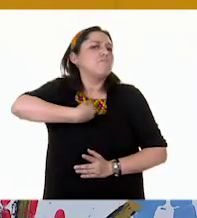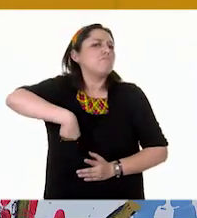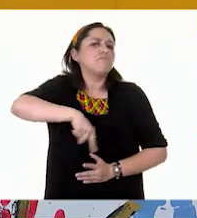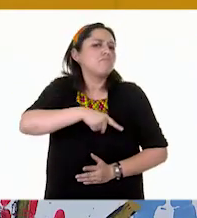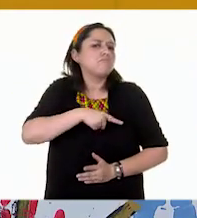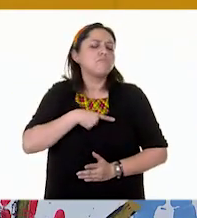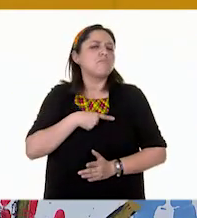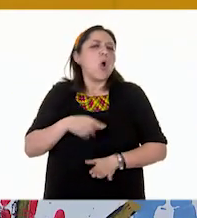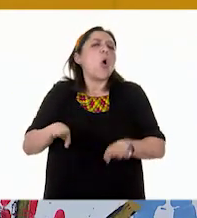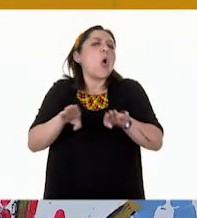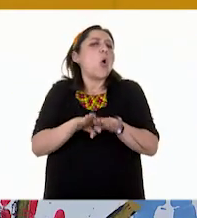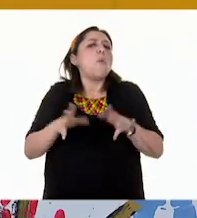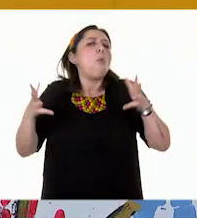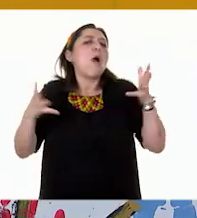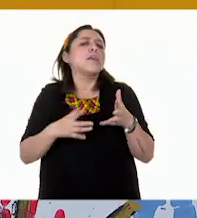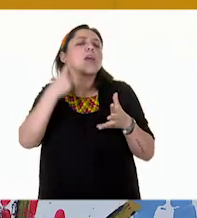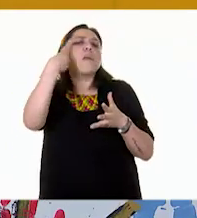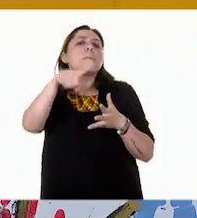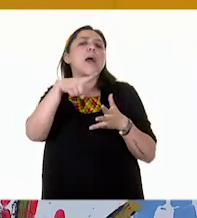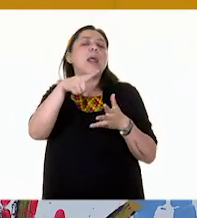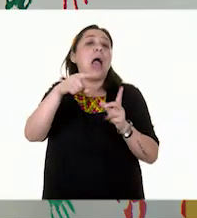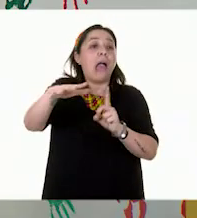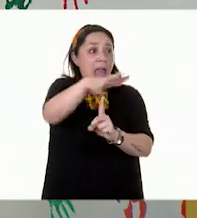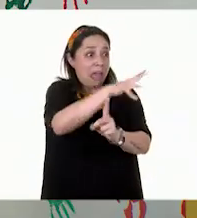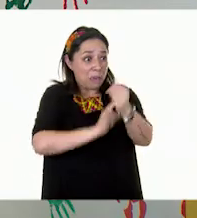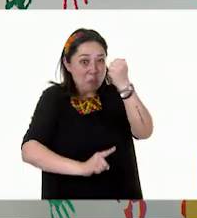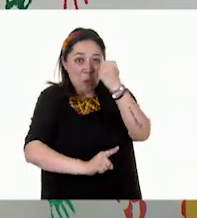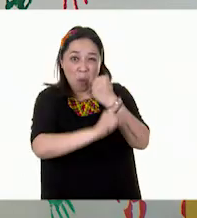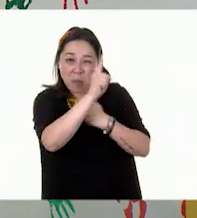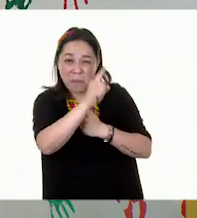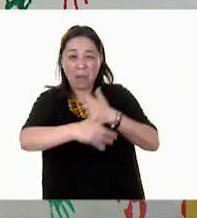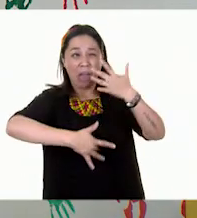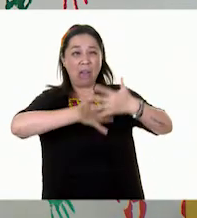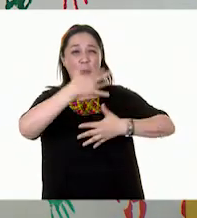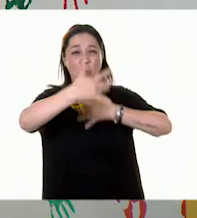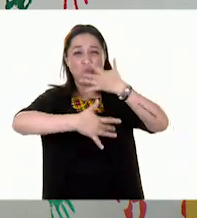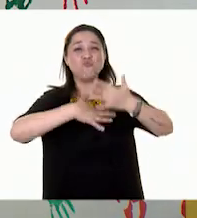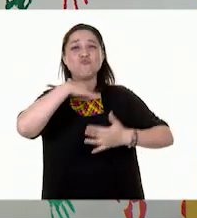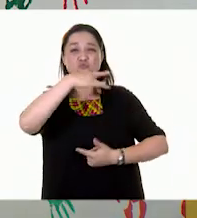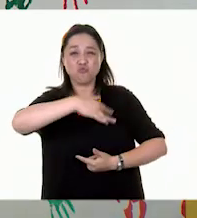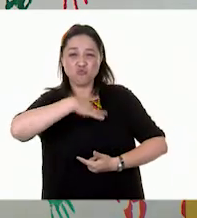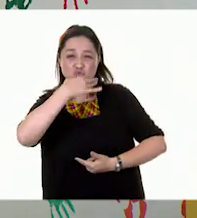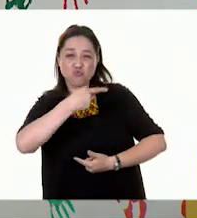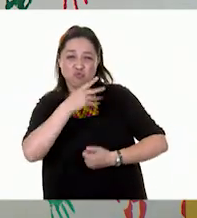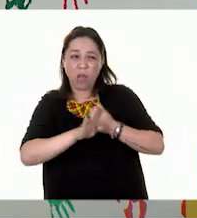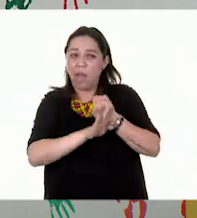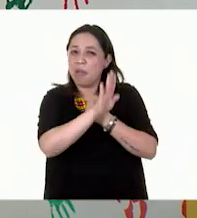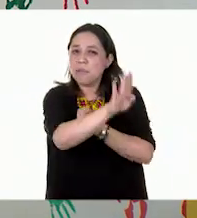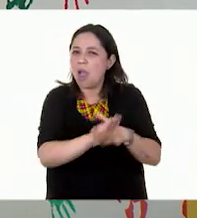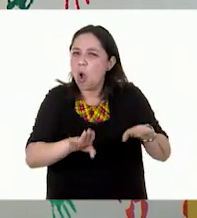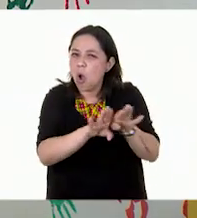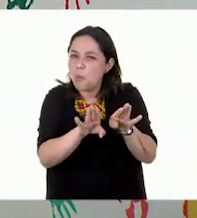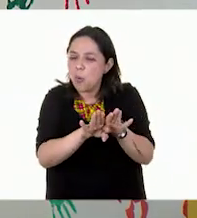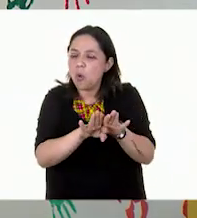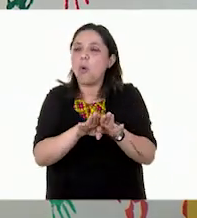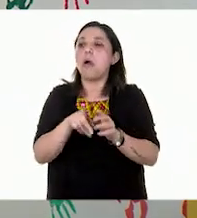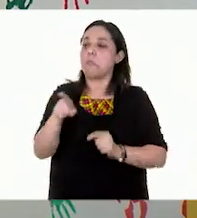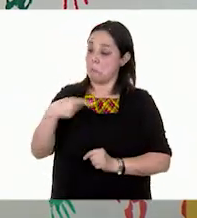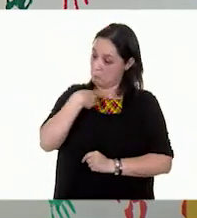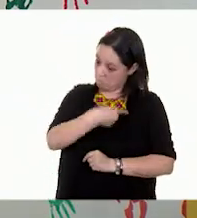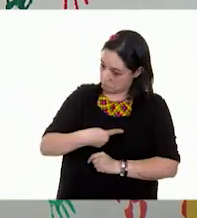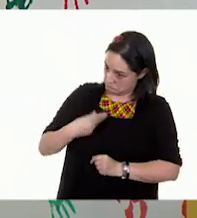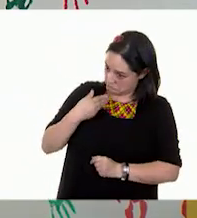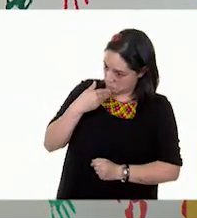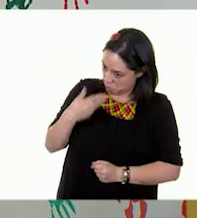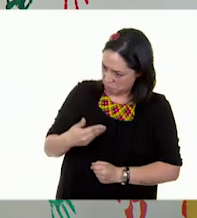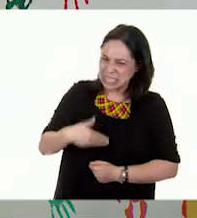que haya contingencia ambiental? Qué bueno que lo estás preguntando, Gloria. Lo primero es saber qué